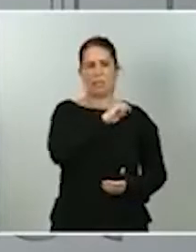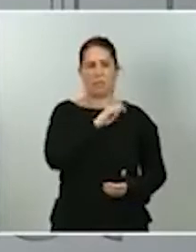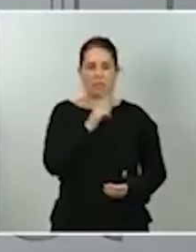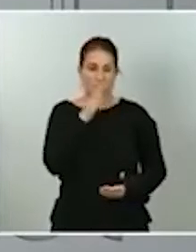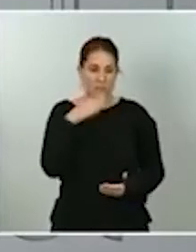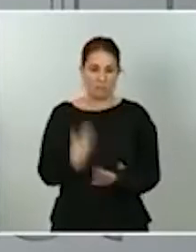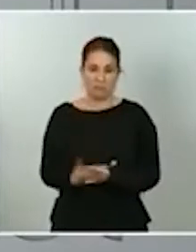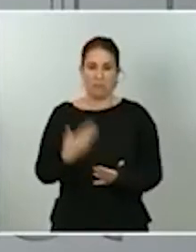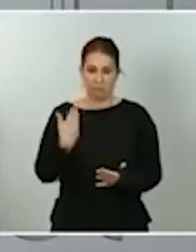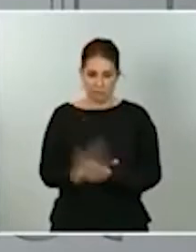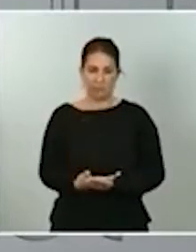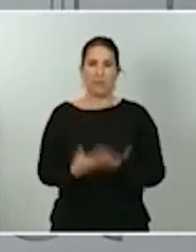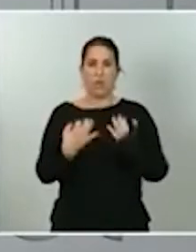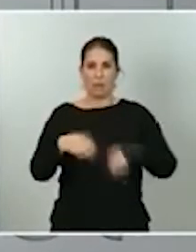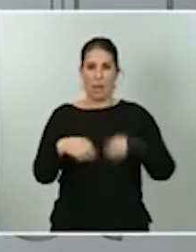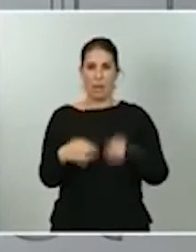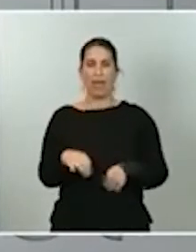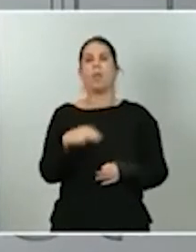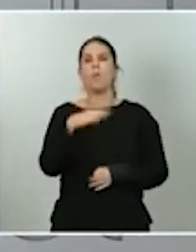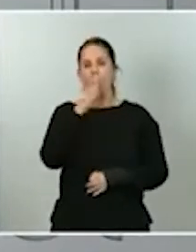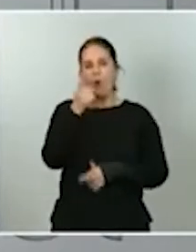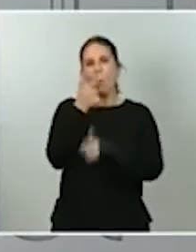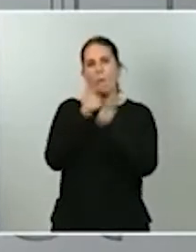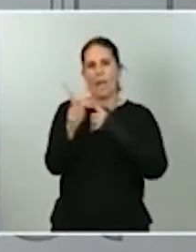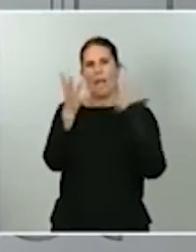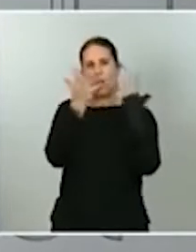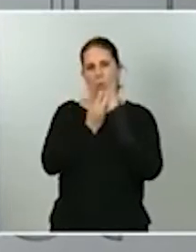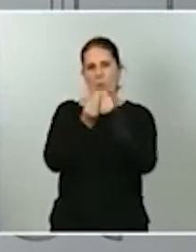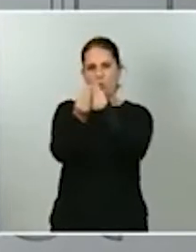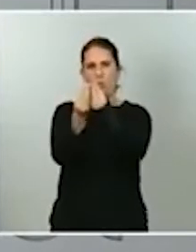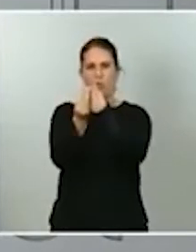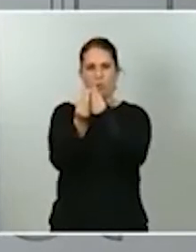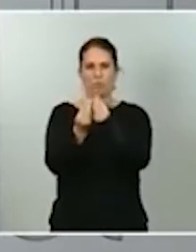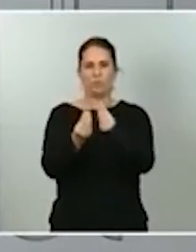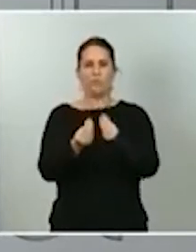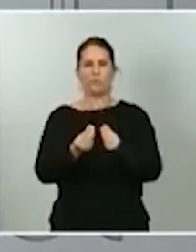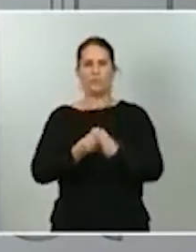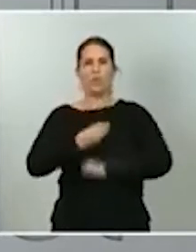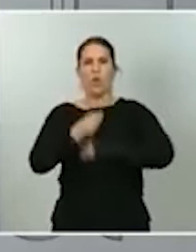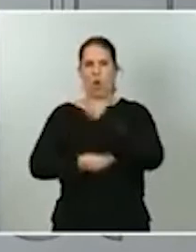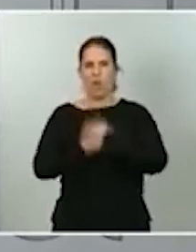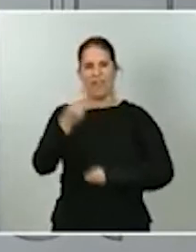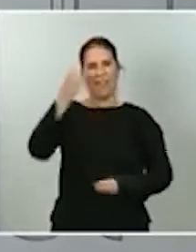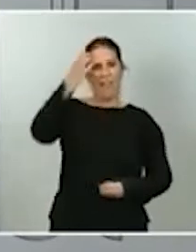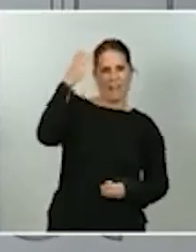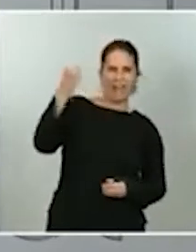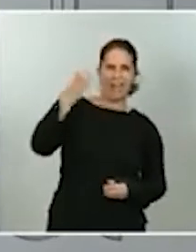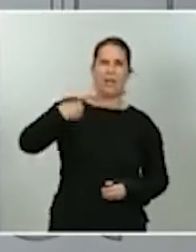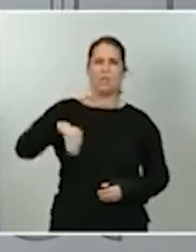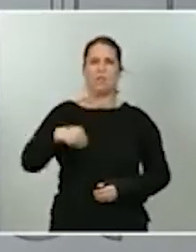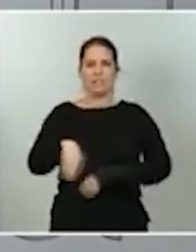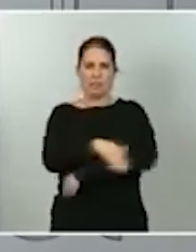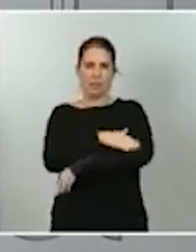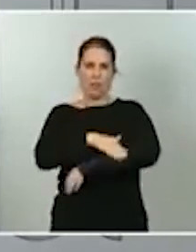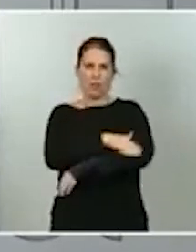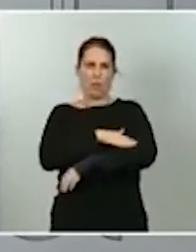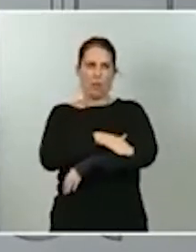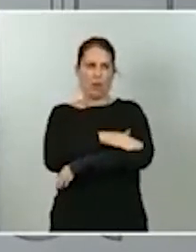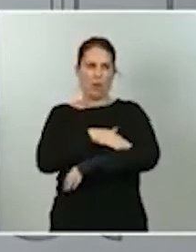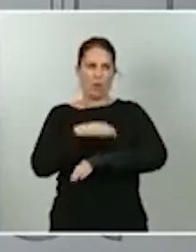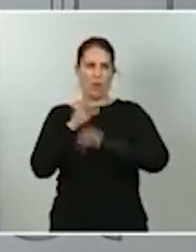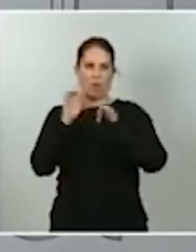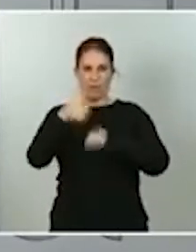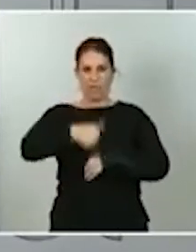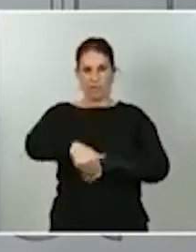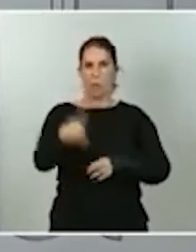normalidad es este viaje conjunto que va a desarrollar, que va a realizar el rey y el presidente del Gobierno, concretamente este viernes en